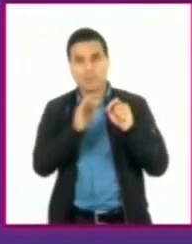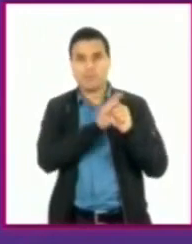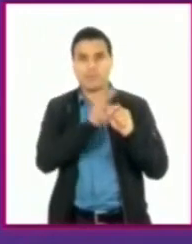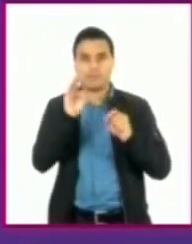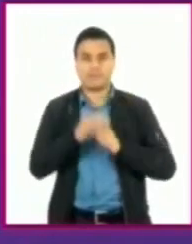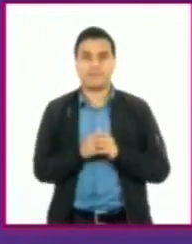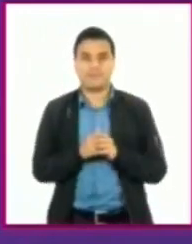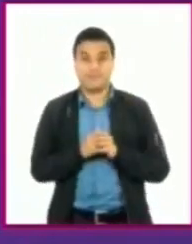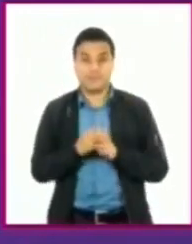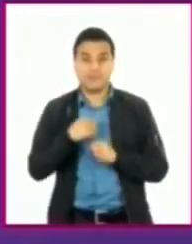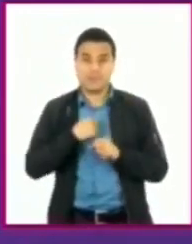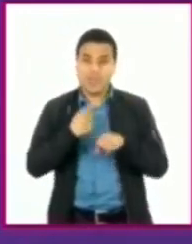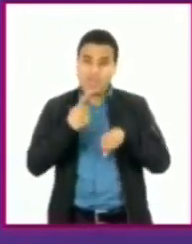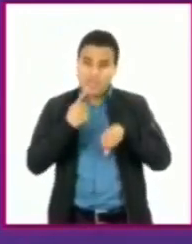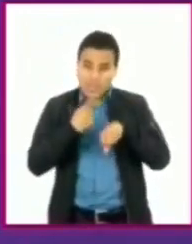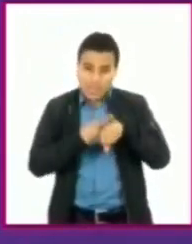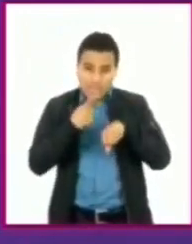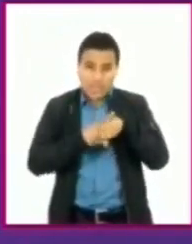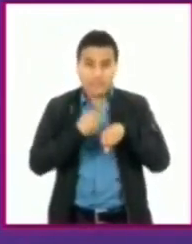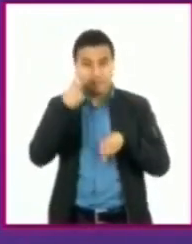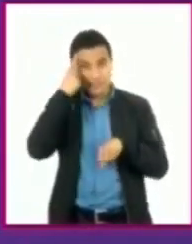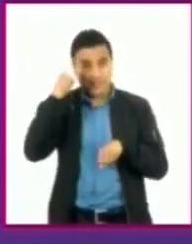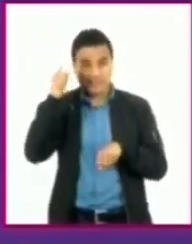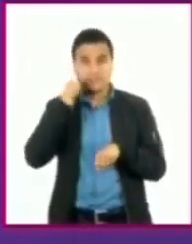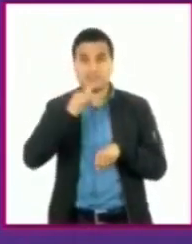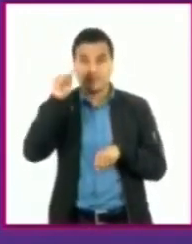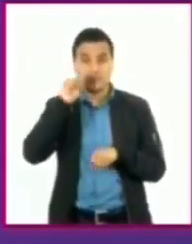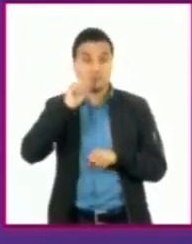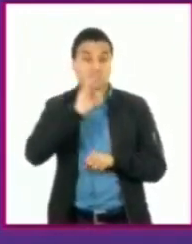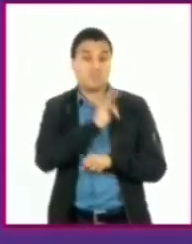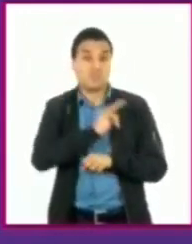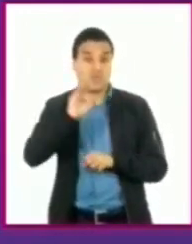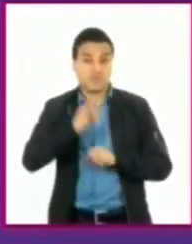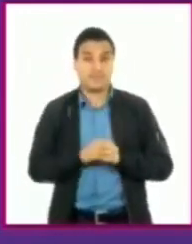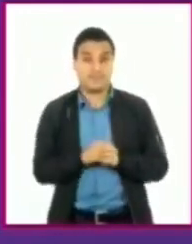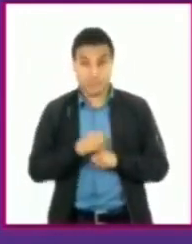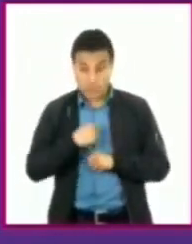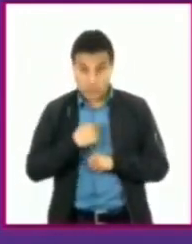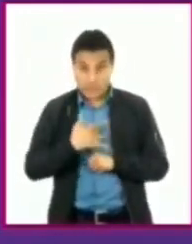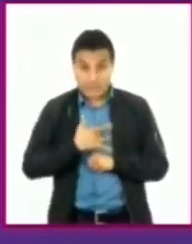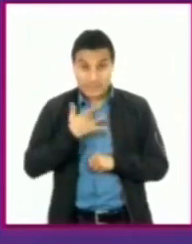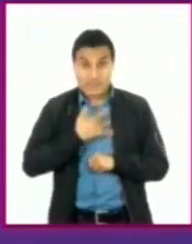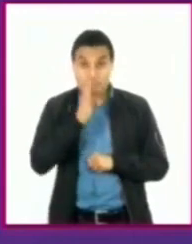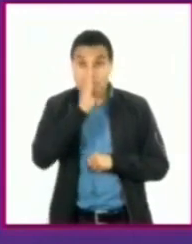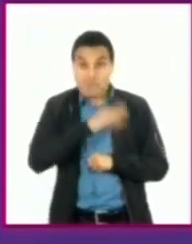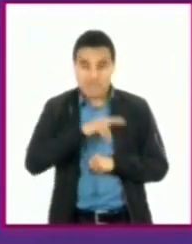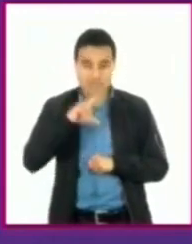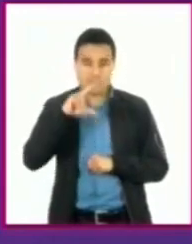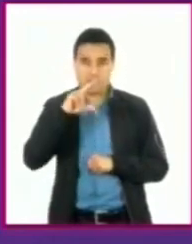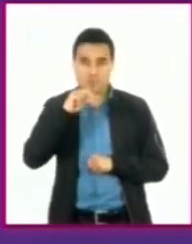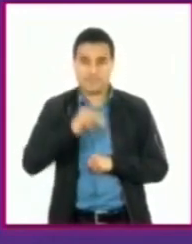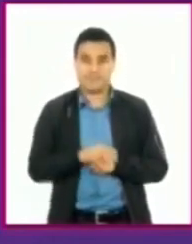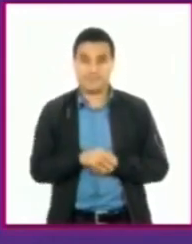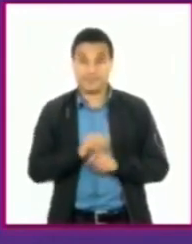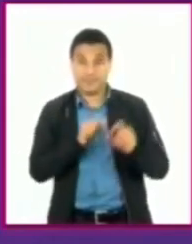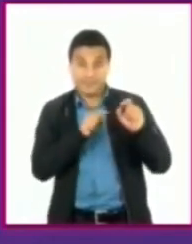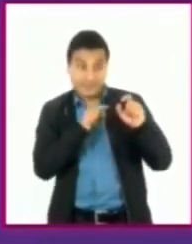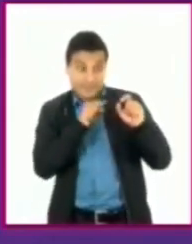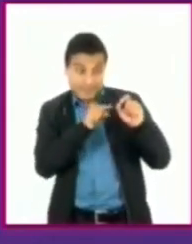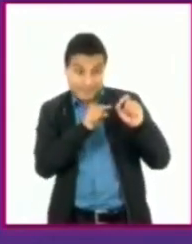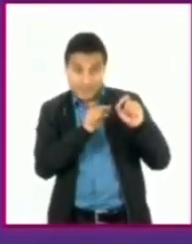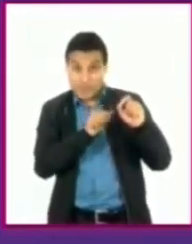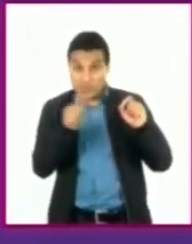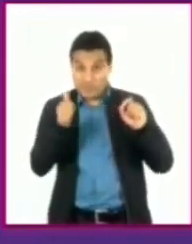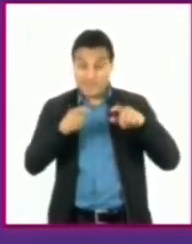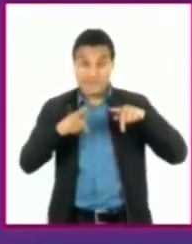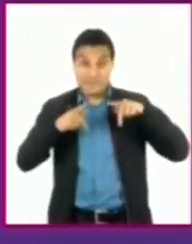estaremos infectados toda la vida, aunque no presentaremos síntomas. Pero si ese virus es capaz de infectar a otras